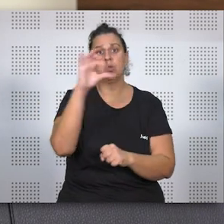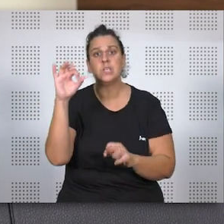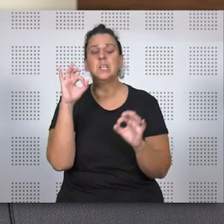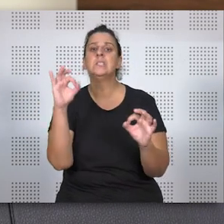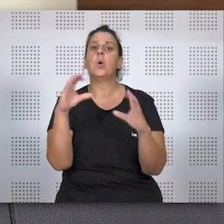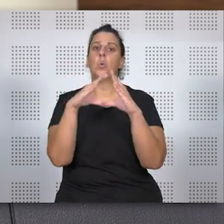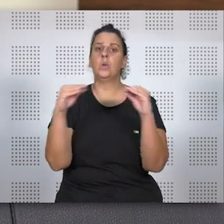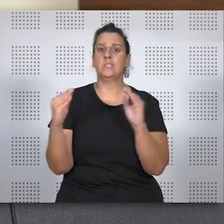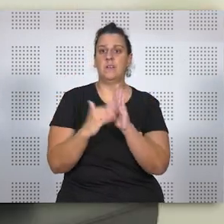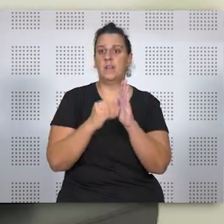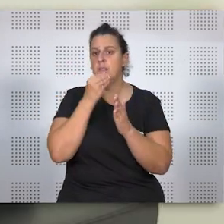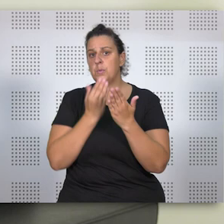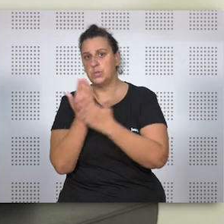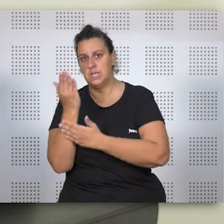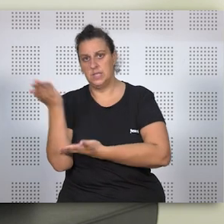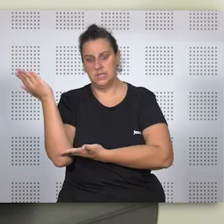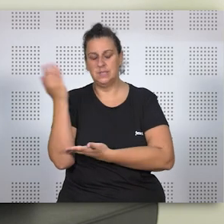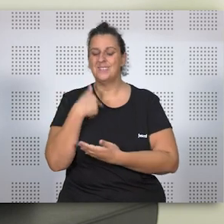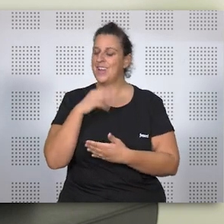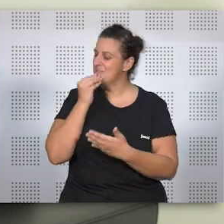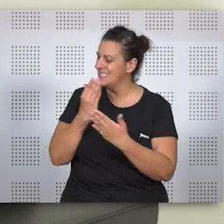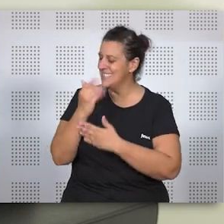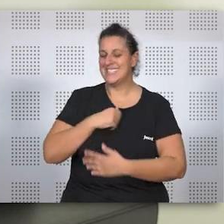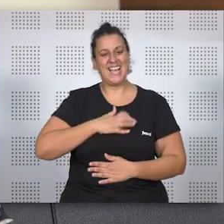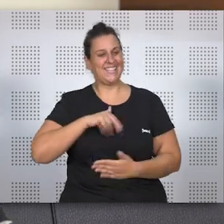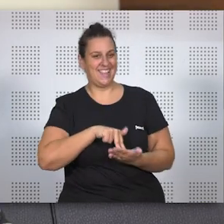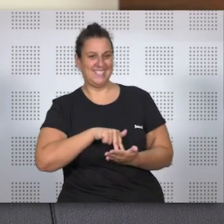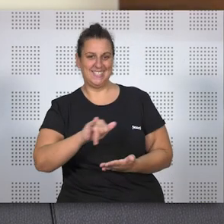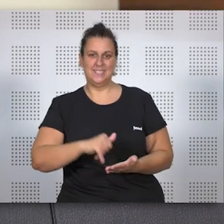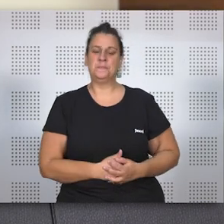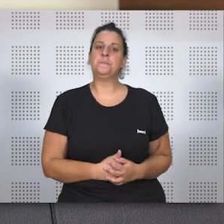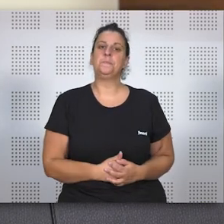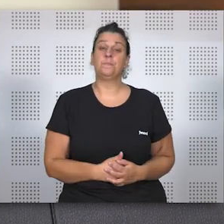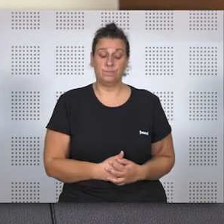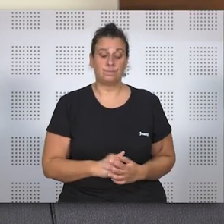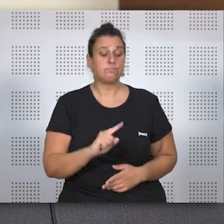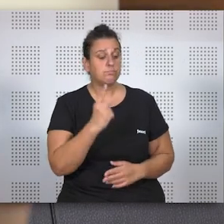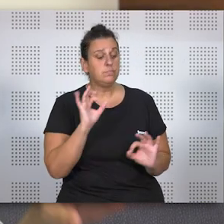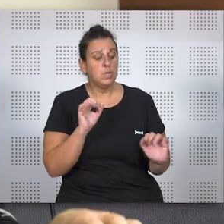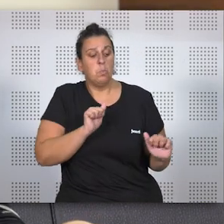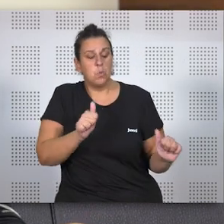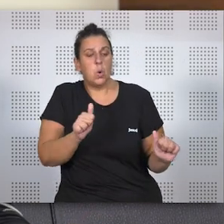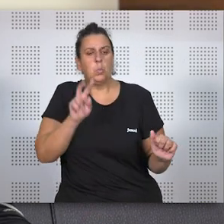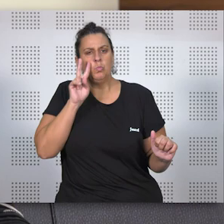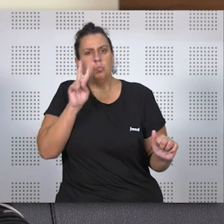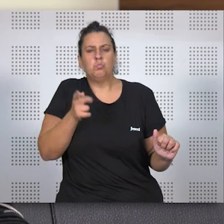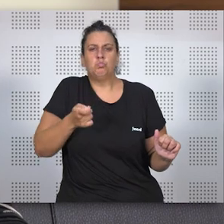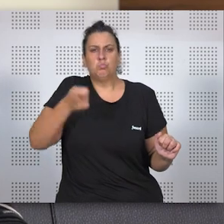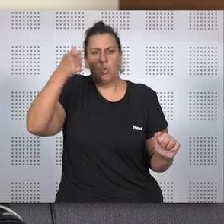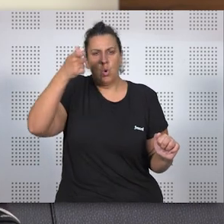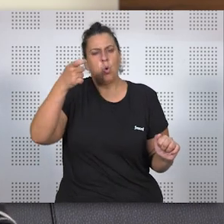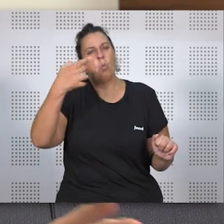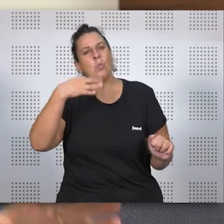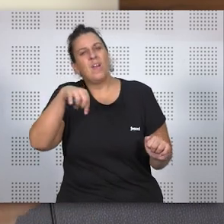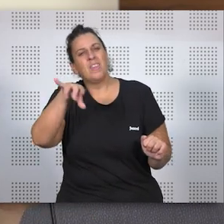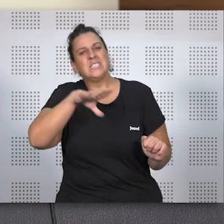Valencia. Muy buenos días Eva. Hola, buenos días Ángela. Encantada de que estés aquí hoy. Bueno, primero para empezar y para situarnos un poco, ¿nos